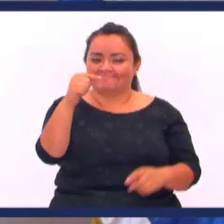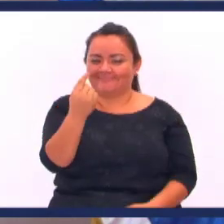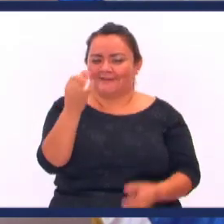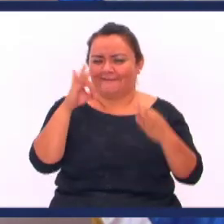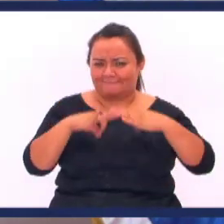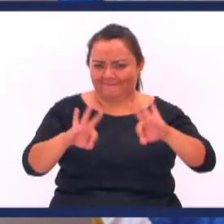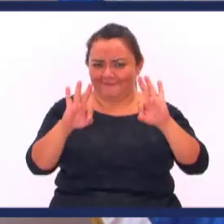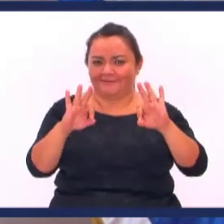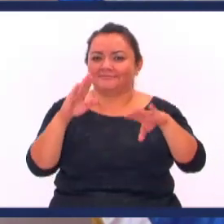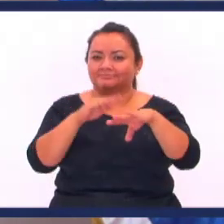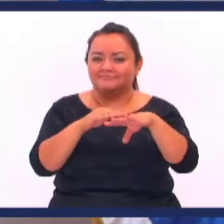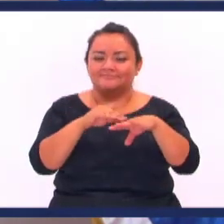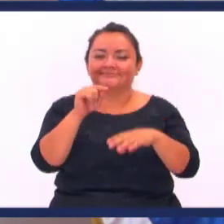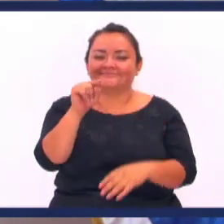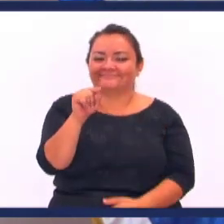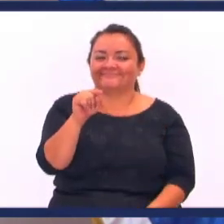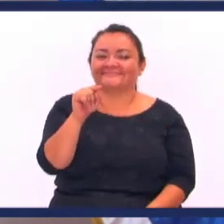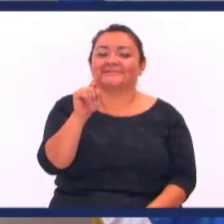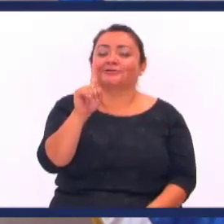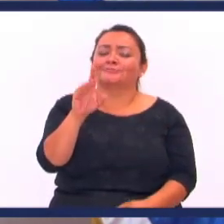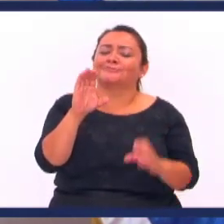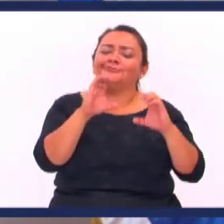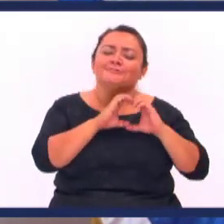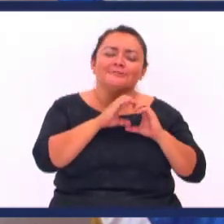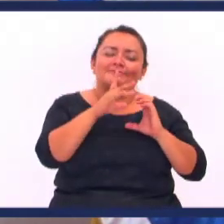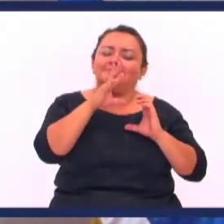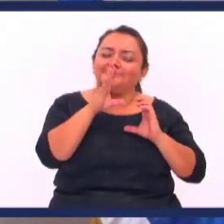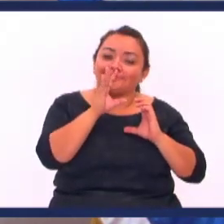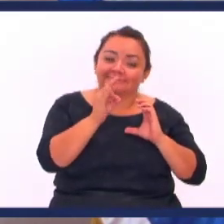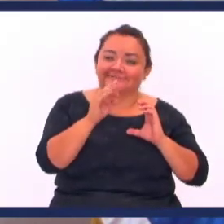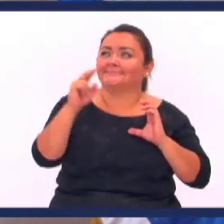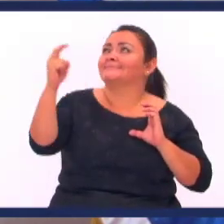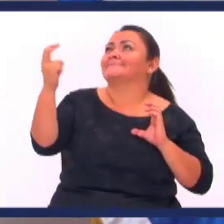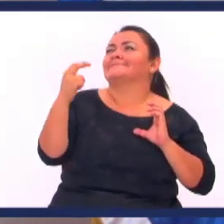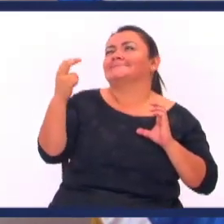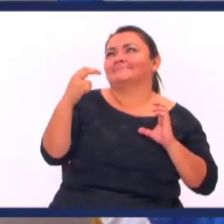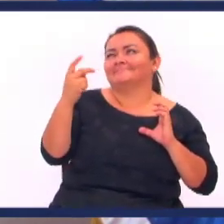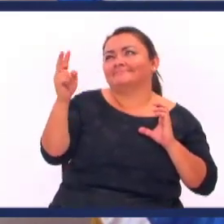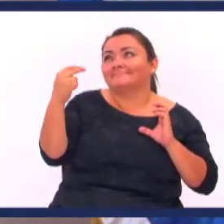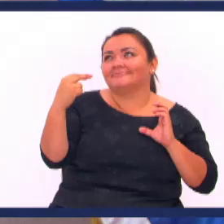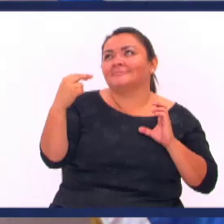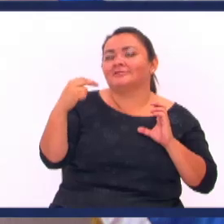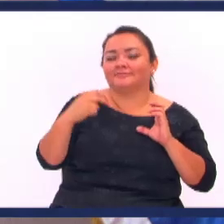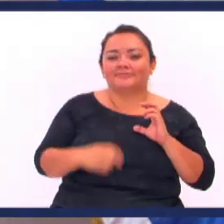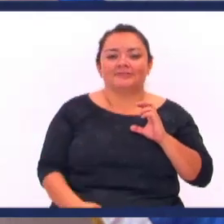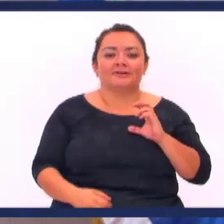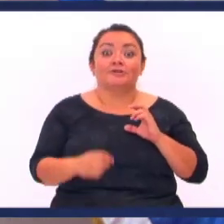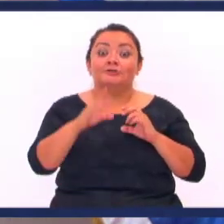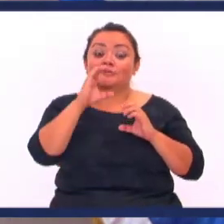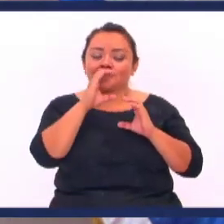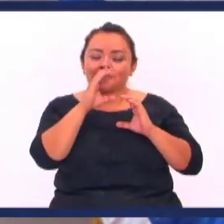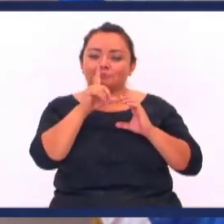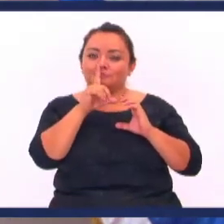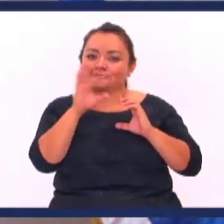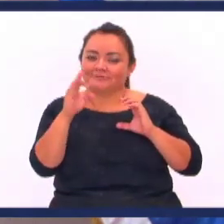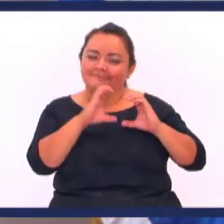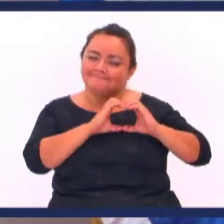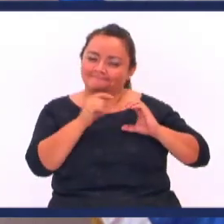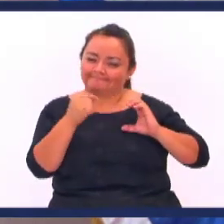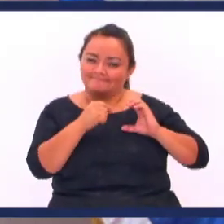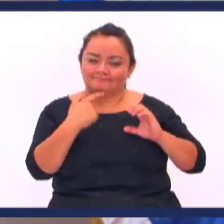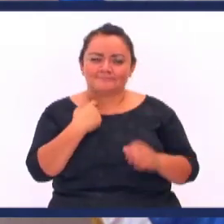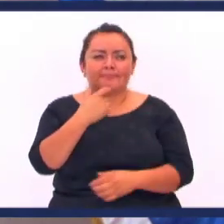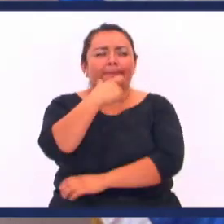primera manera Como podemos hacerlo Es con un corazón humilde Con un corazón Contrito Y humillado Yo me